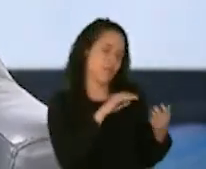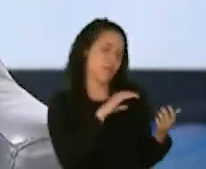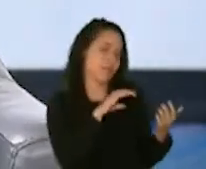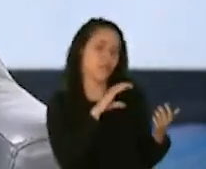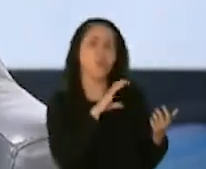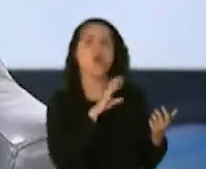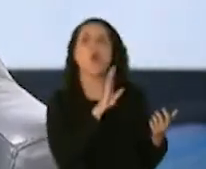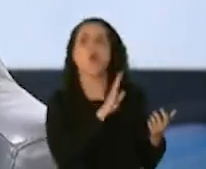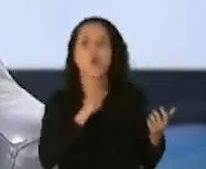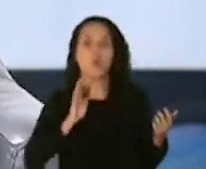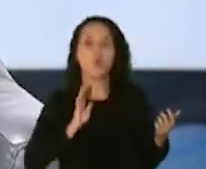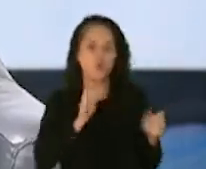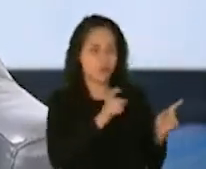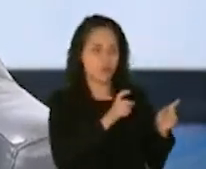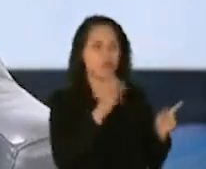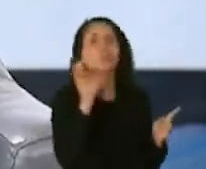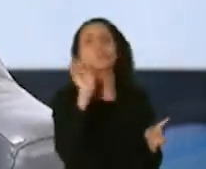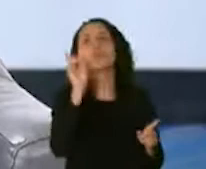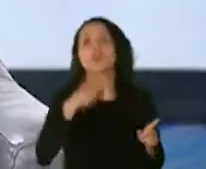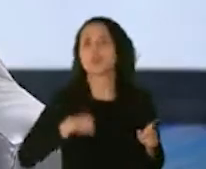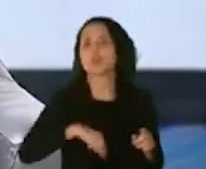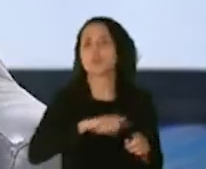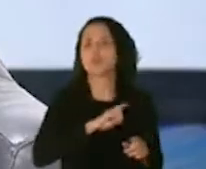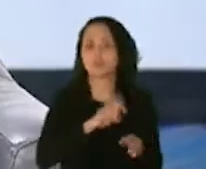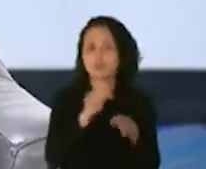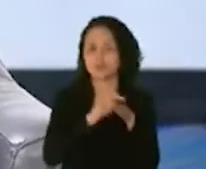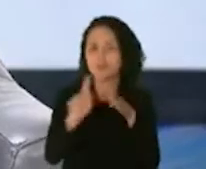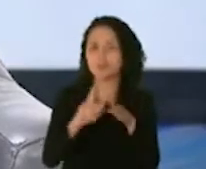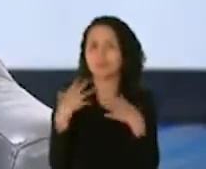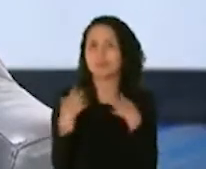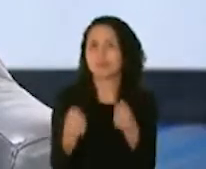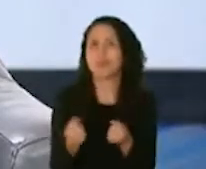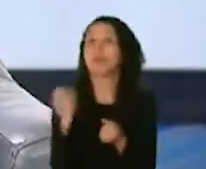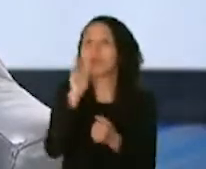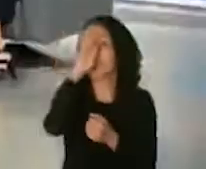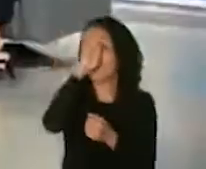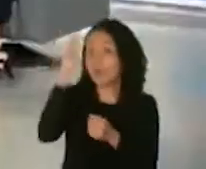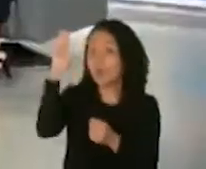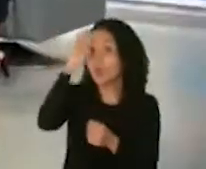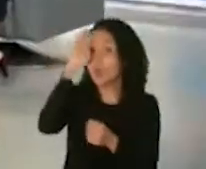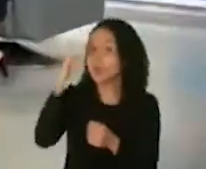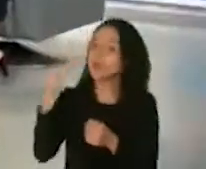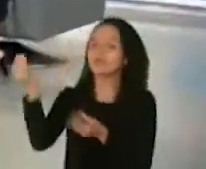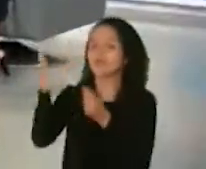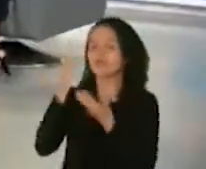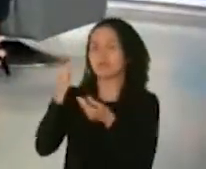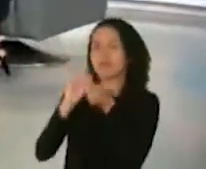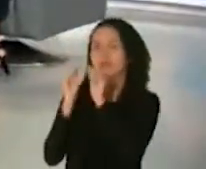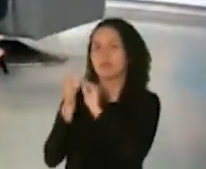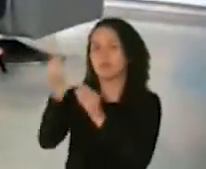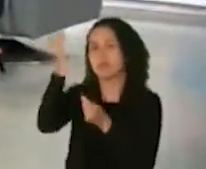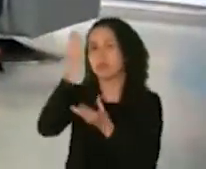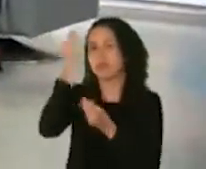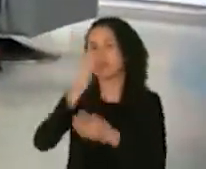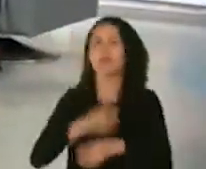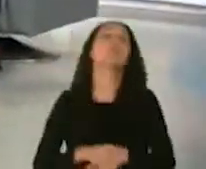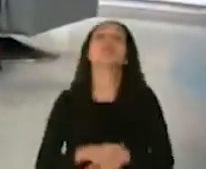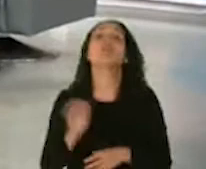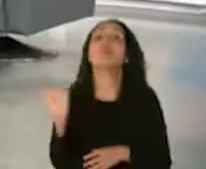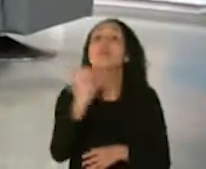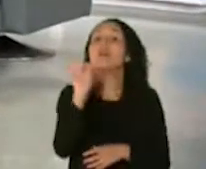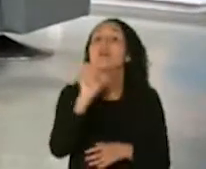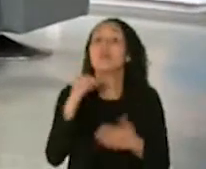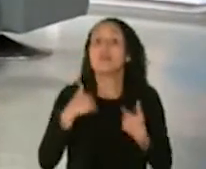están nuestros profesionales de la salud. Además de eso, los hospitales han colaborado en darnos esos datos. Tenemos entonces